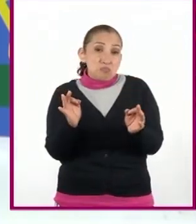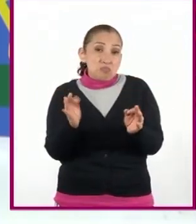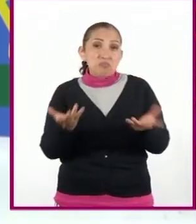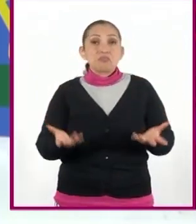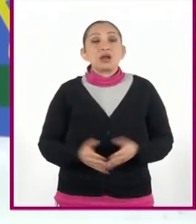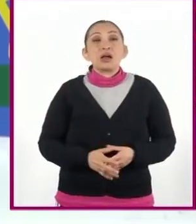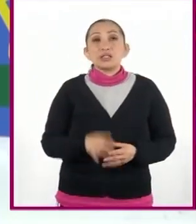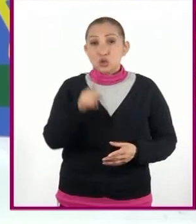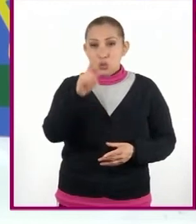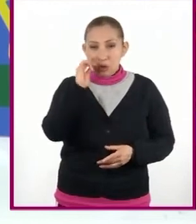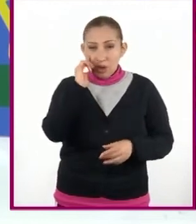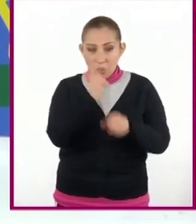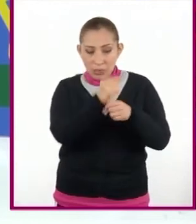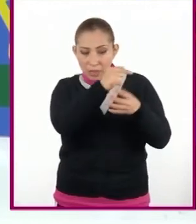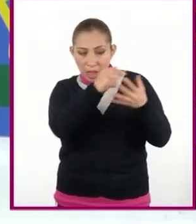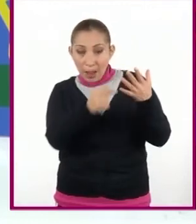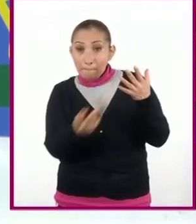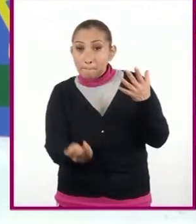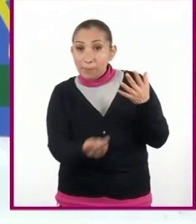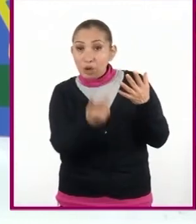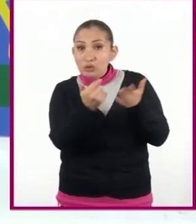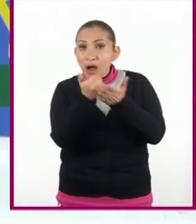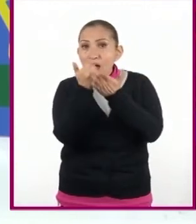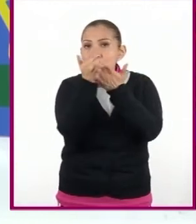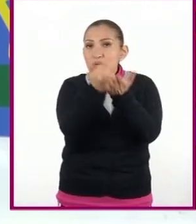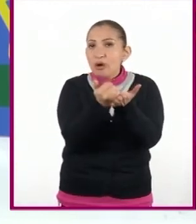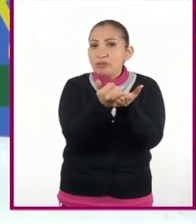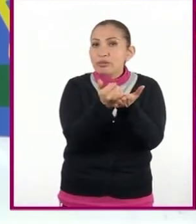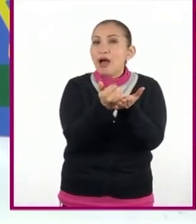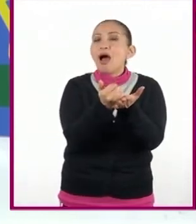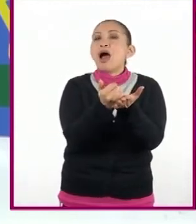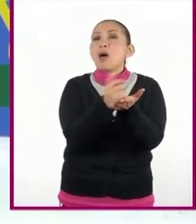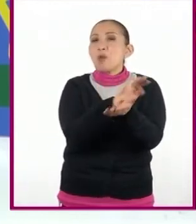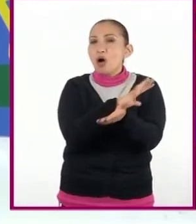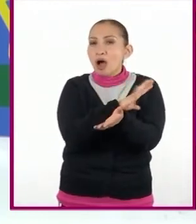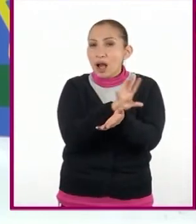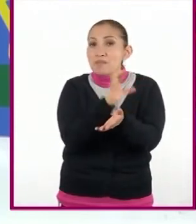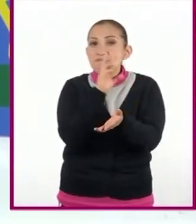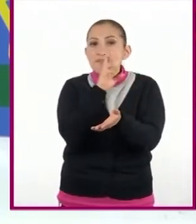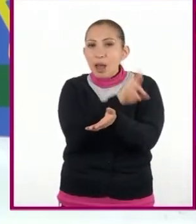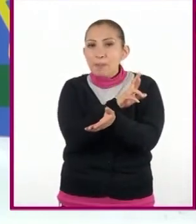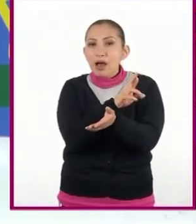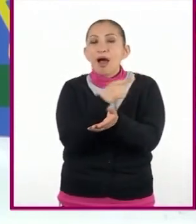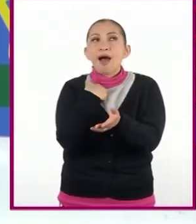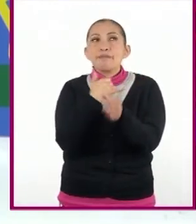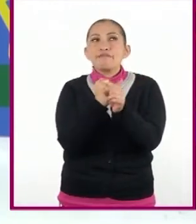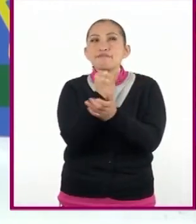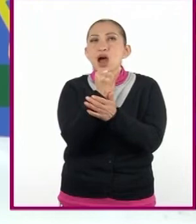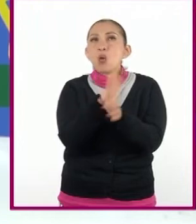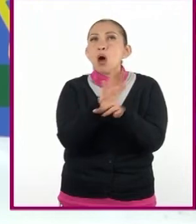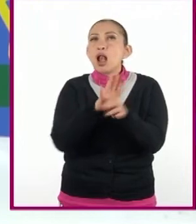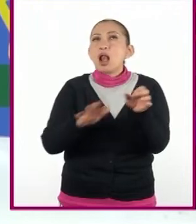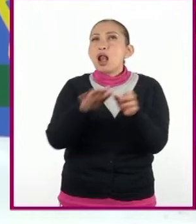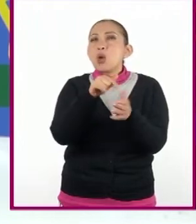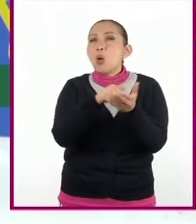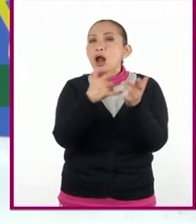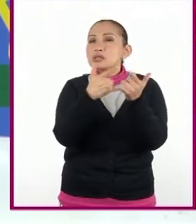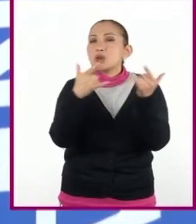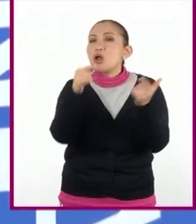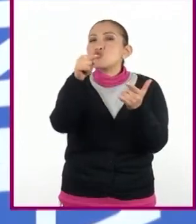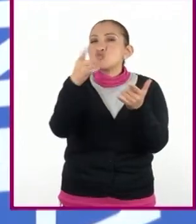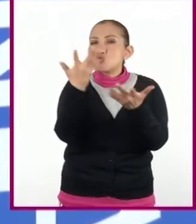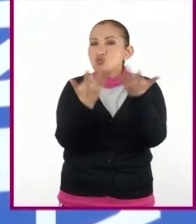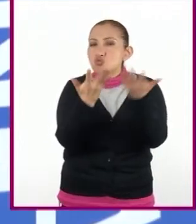Si se dan cuenta, estas preguntas les permitirán de manera general y rápida determinar los ambientes de su historia.